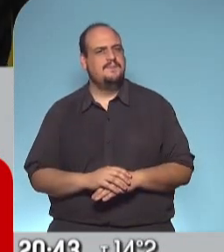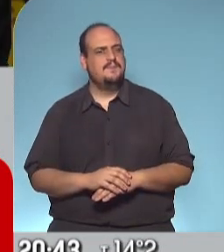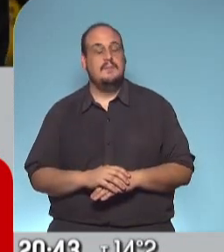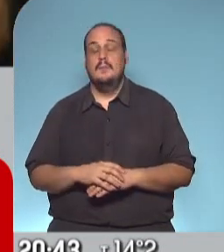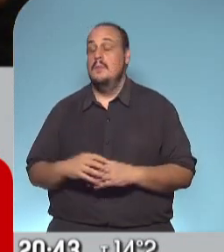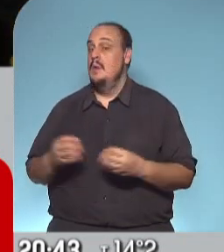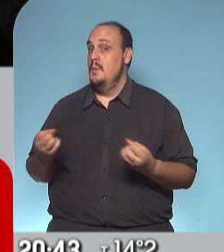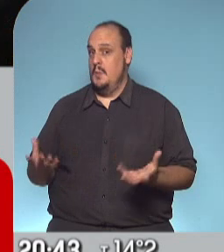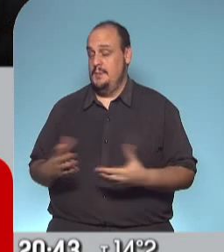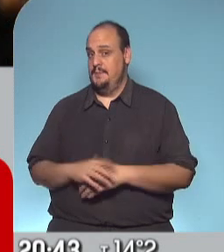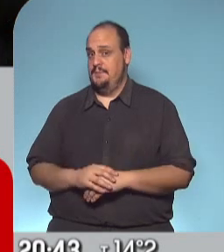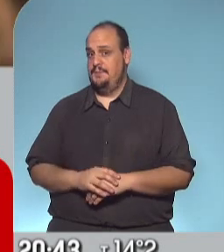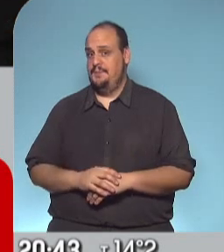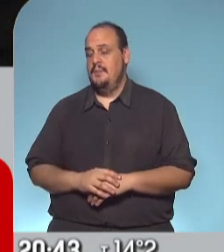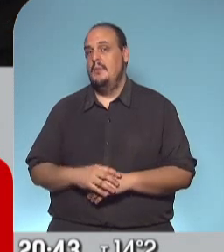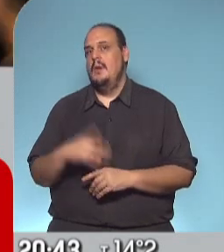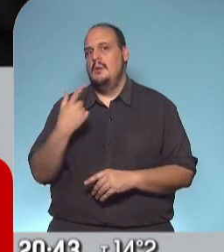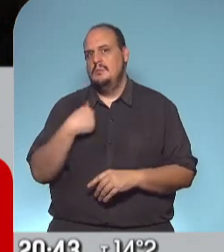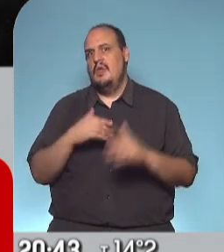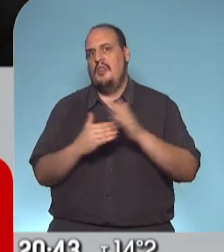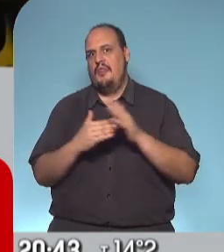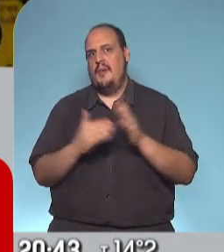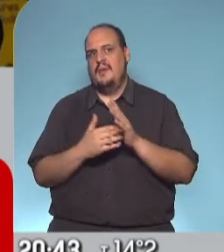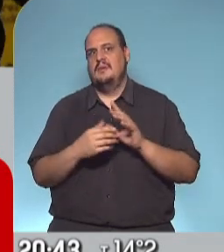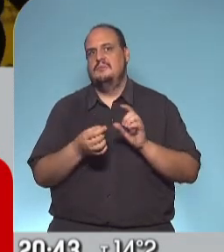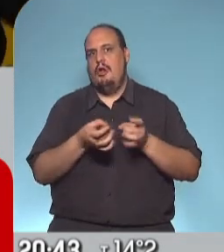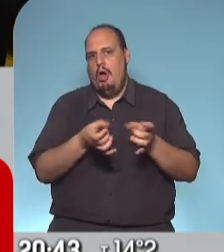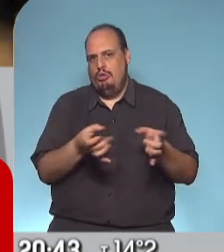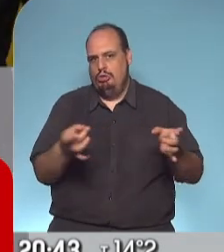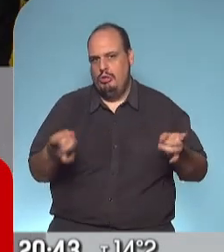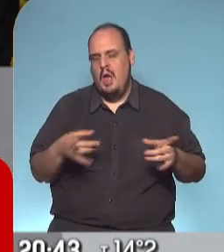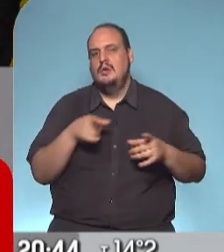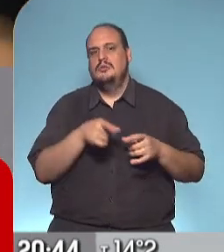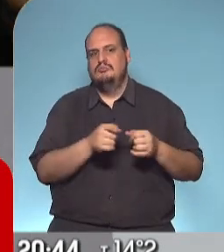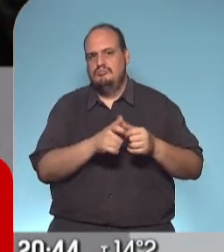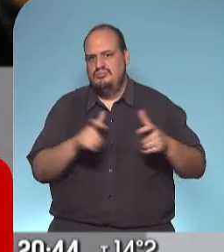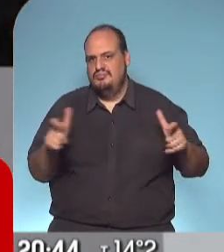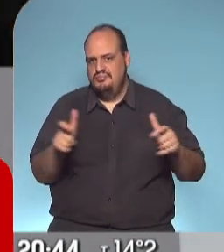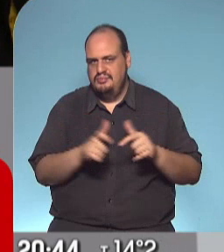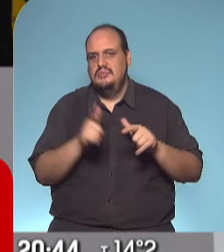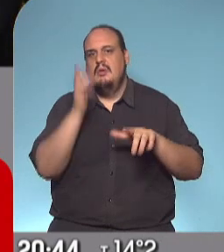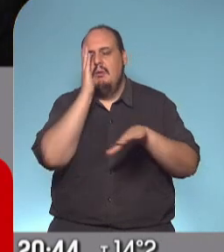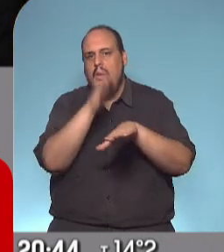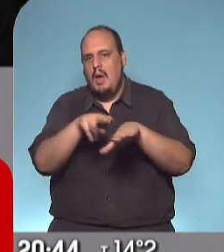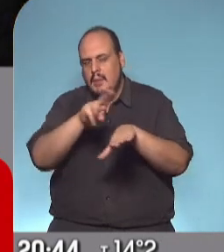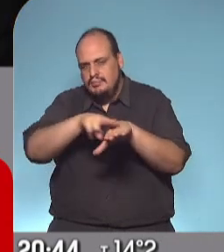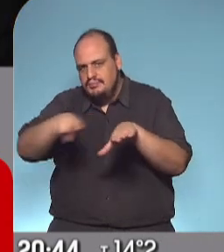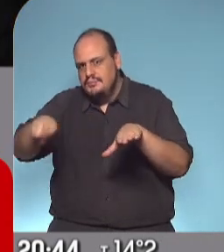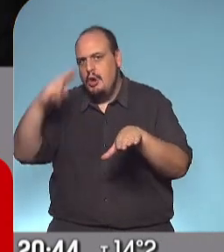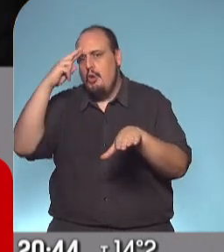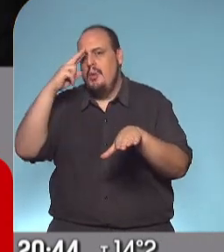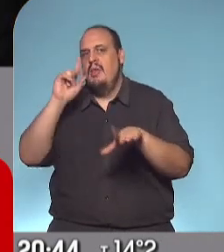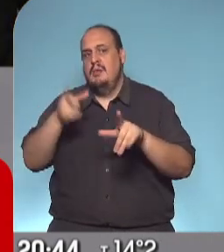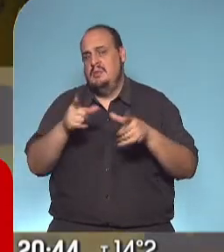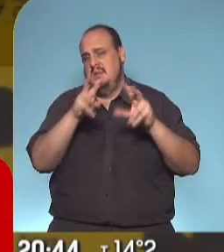Bueno, obviamente iremos viendo la evolución de los contagios, la tasa de contagio, de la ocupación de las camas, o sea, la evolución de los indicadores